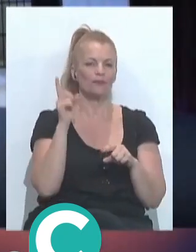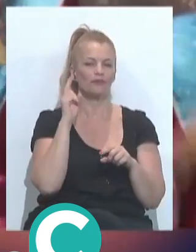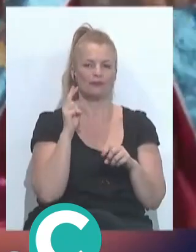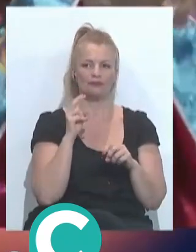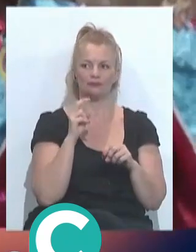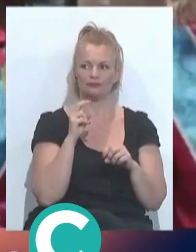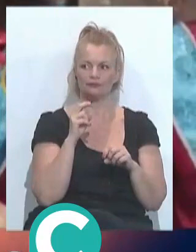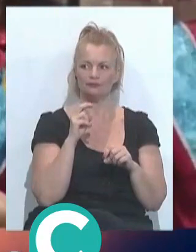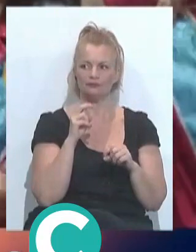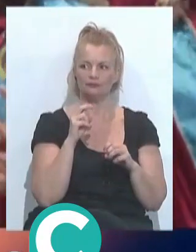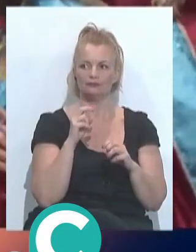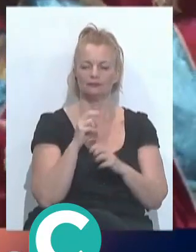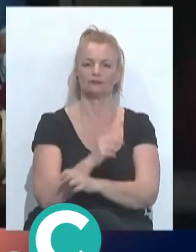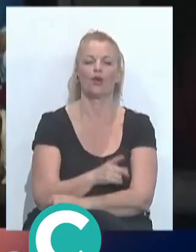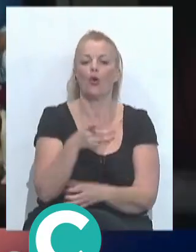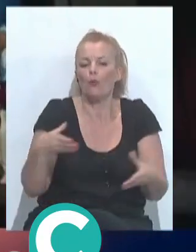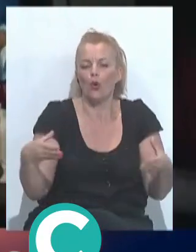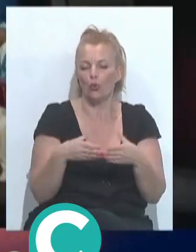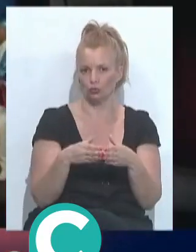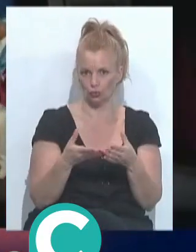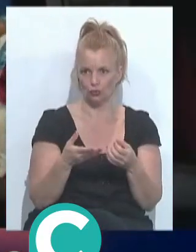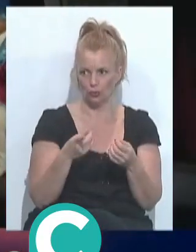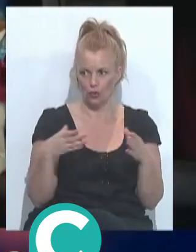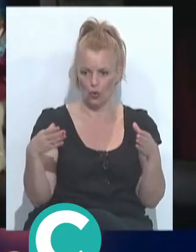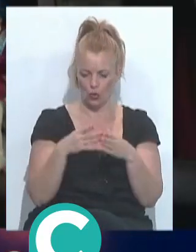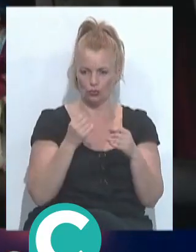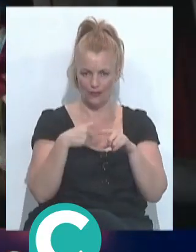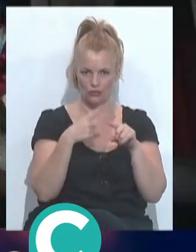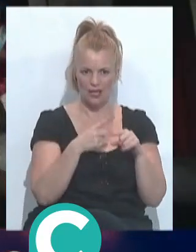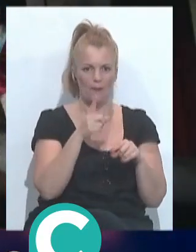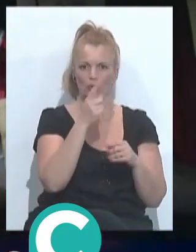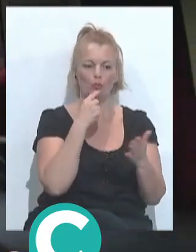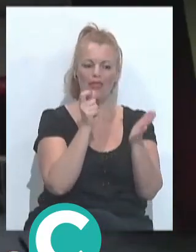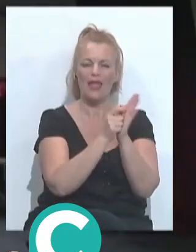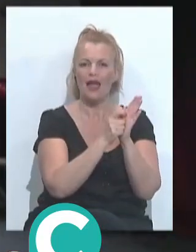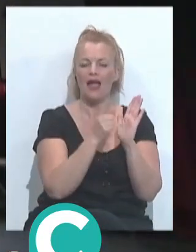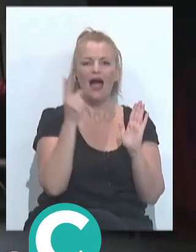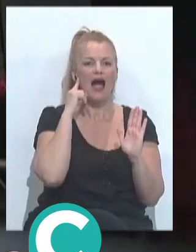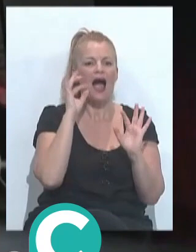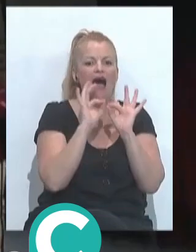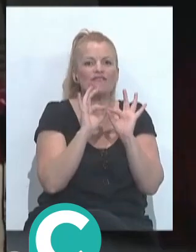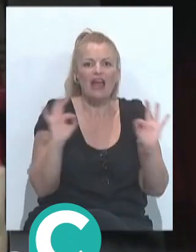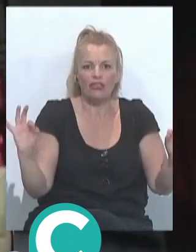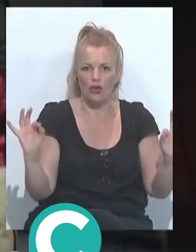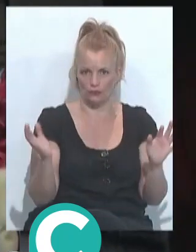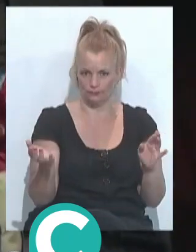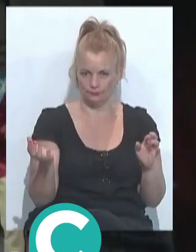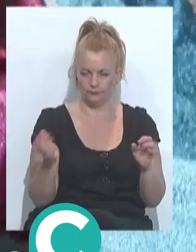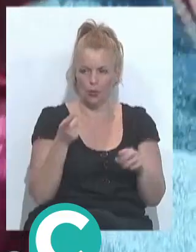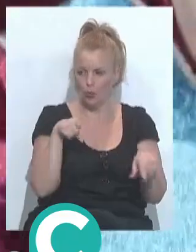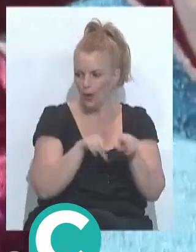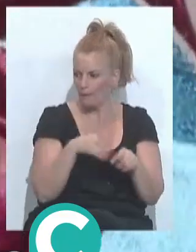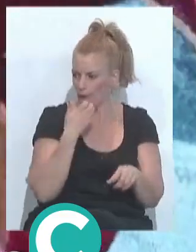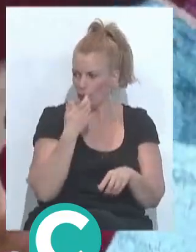doble? Sí, Al final acabó de interpretación. Es un conjunto al final. Ahí está, un conjunto de cosas. afinación no puede... Claro. Igual que, por ejemplo,